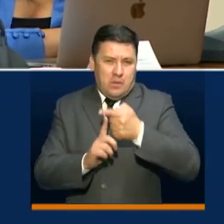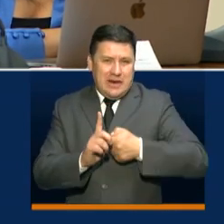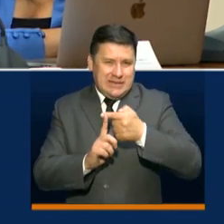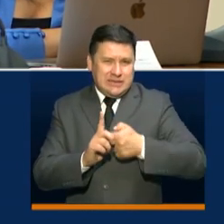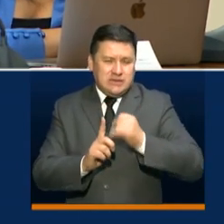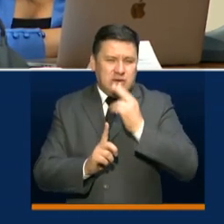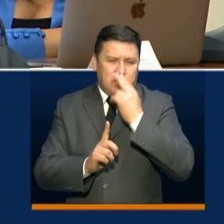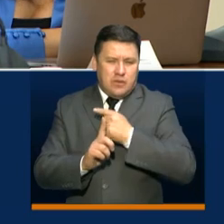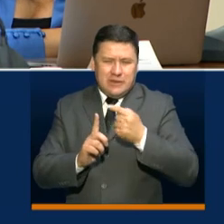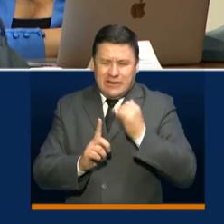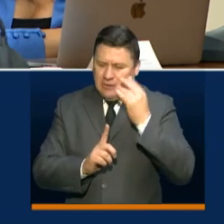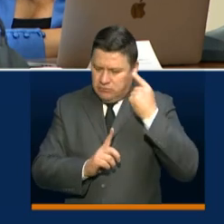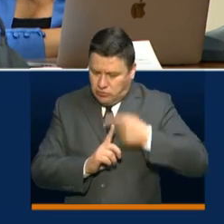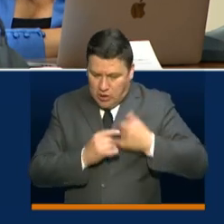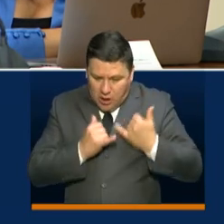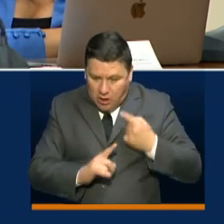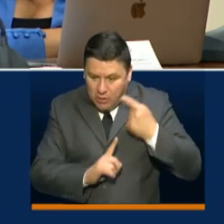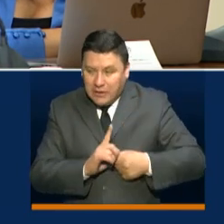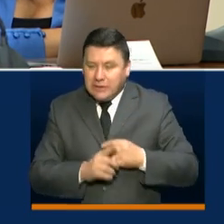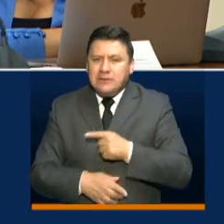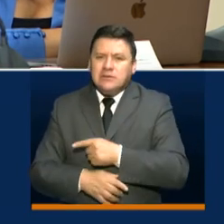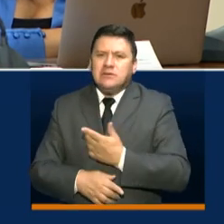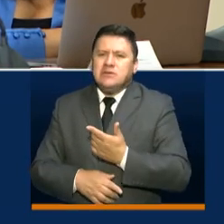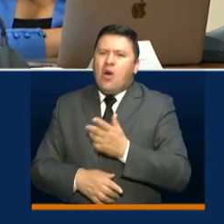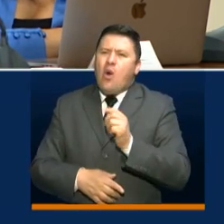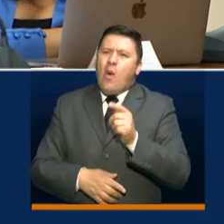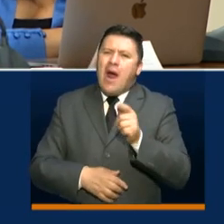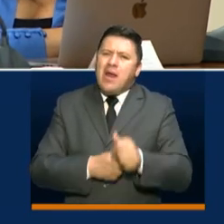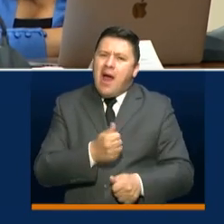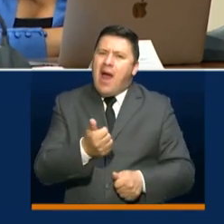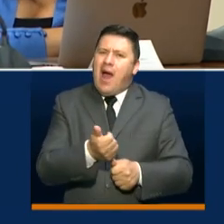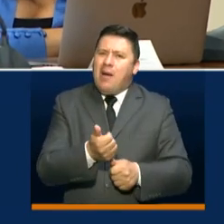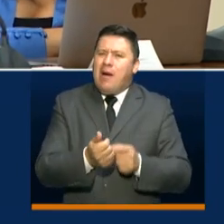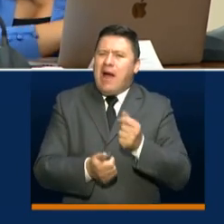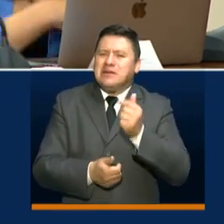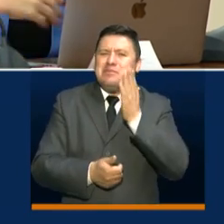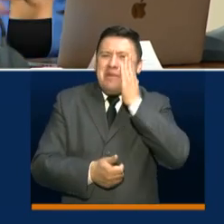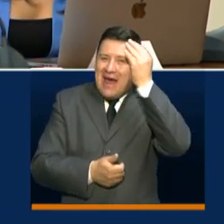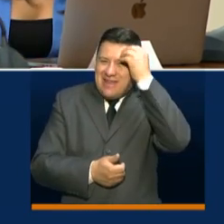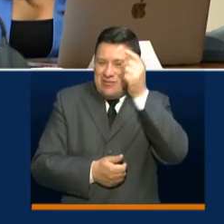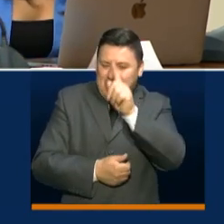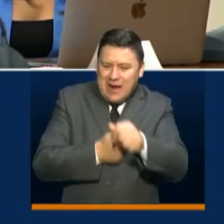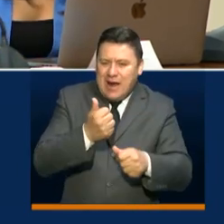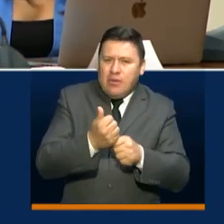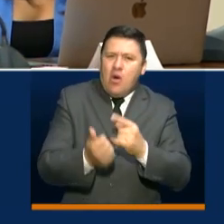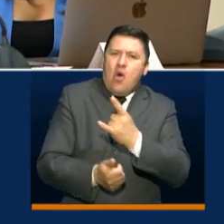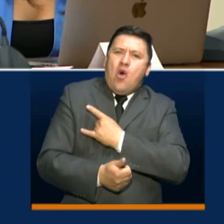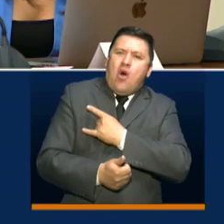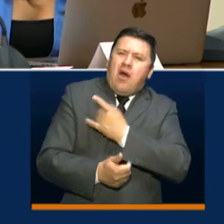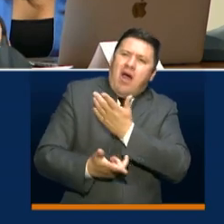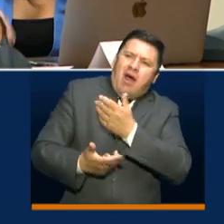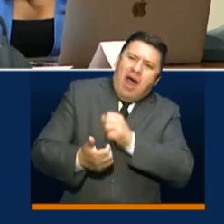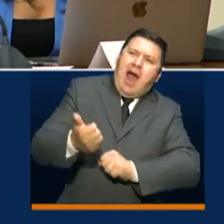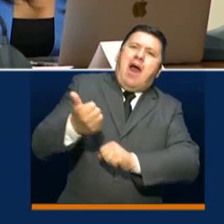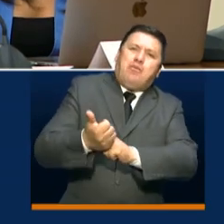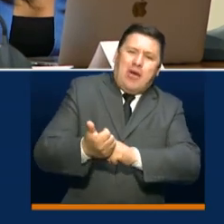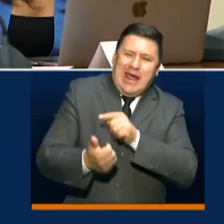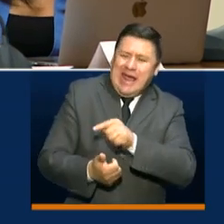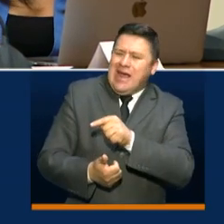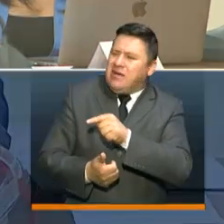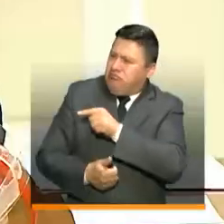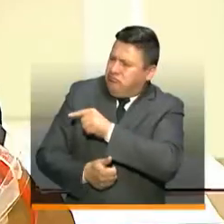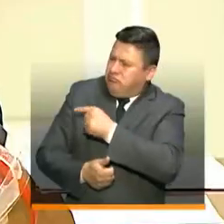que queríamos desarrollar un esquema de padrinazgo para las instituciones de educación superior y ahí